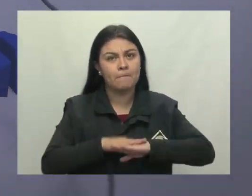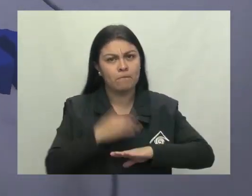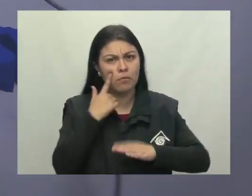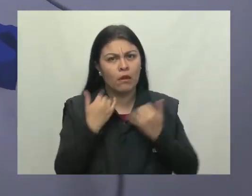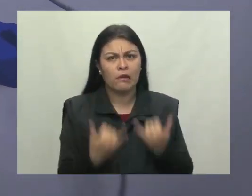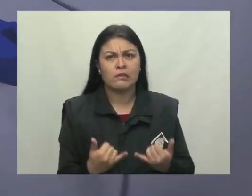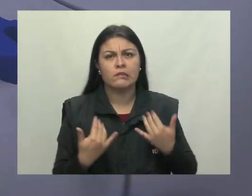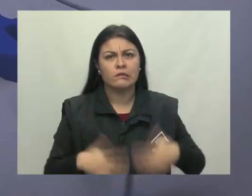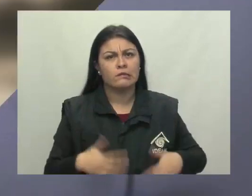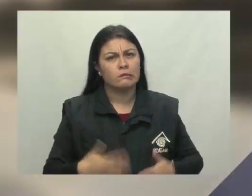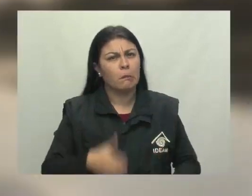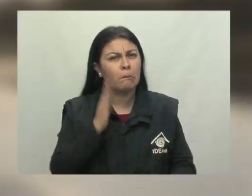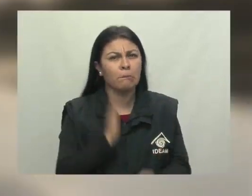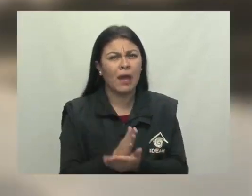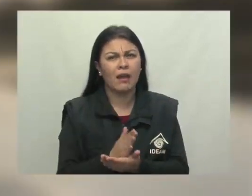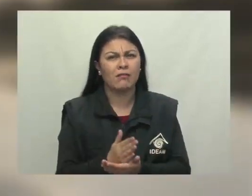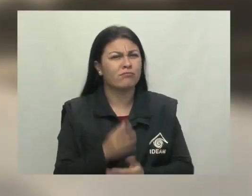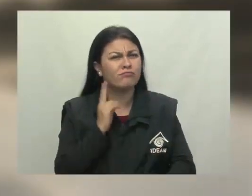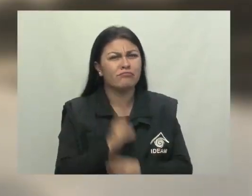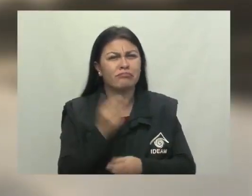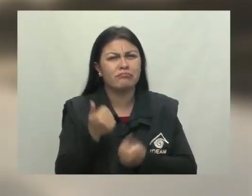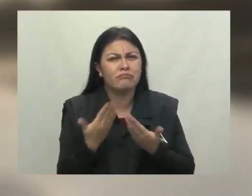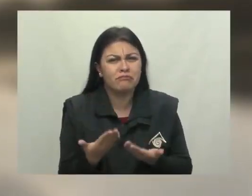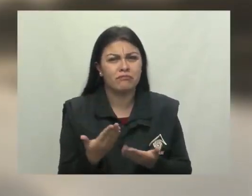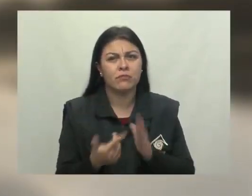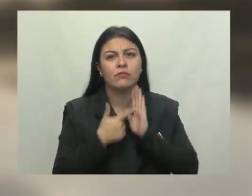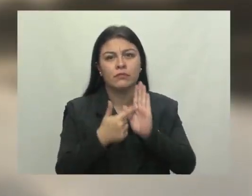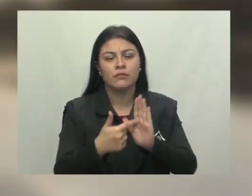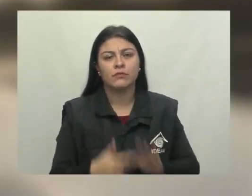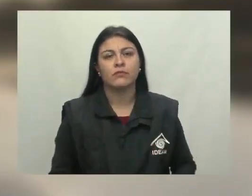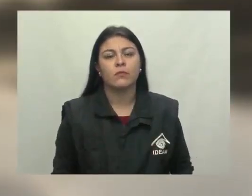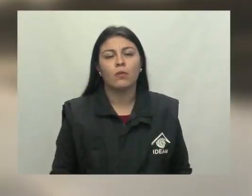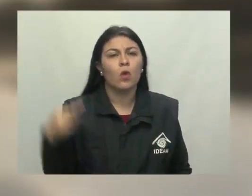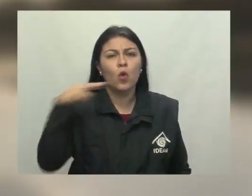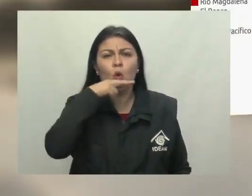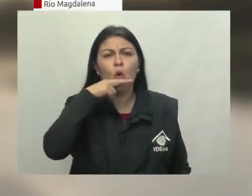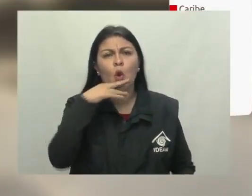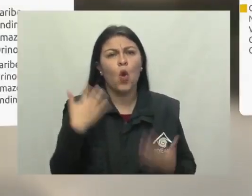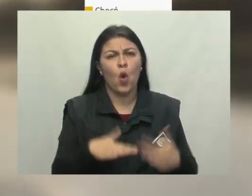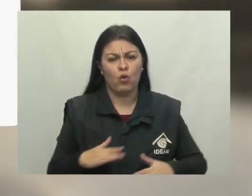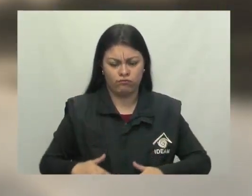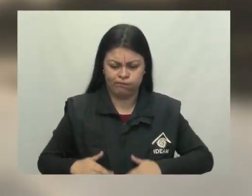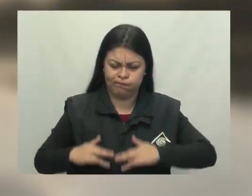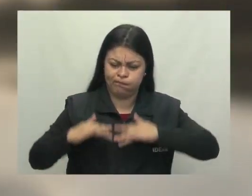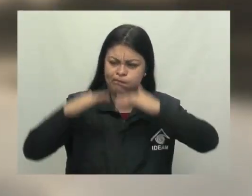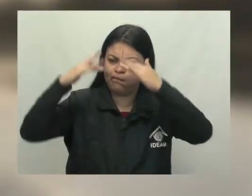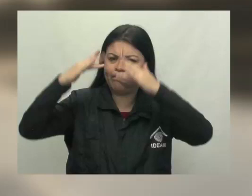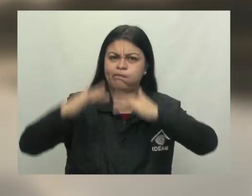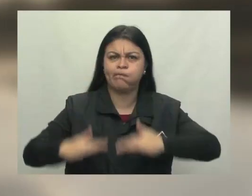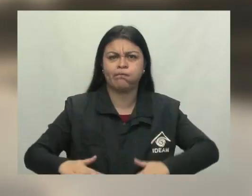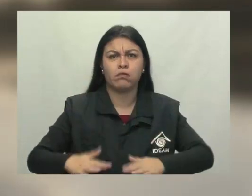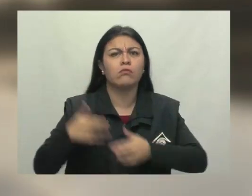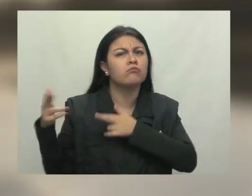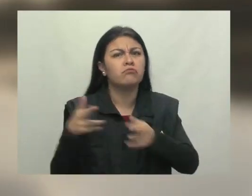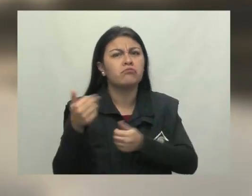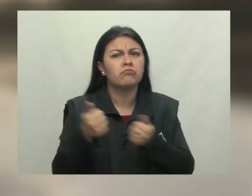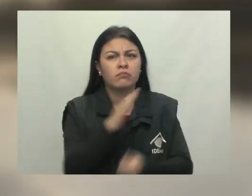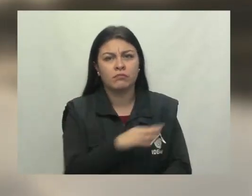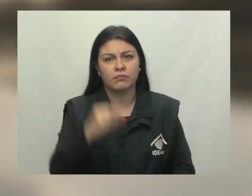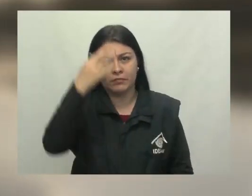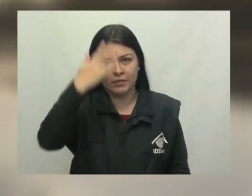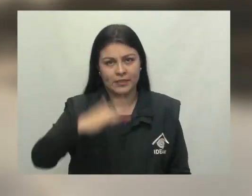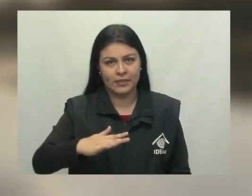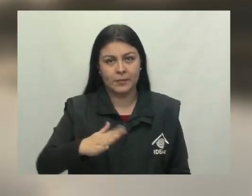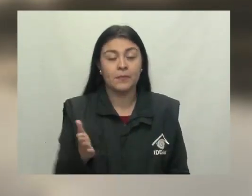Ahora, mucha atención a las principales alertas para hoy a nivel nacional. Alerta roja por crecientes en el río Magdalena entre el Banco y